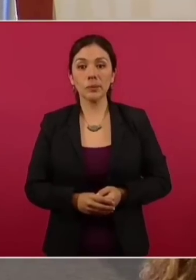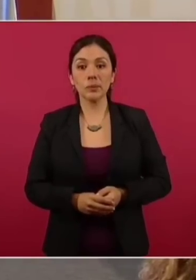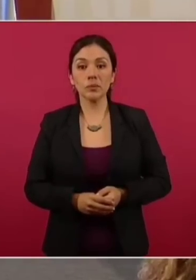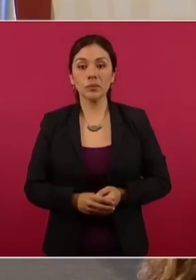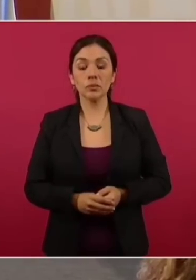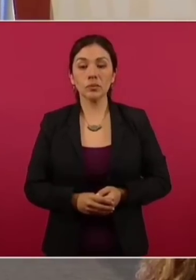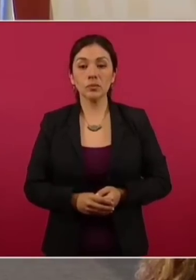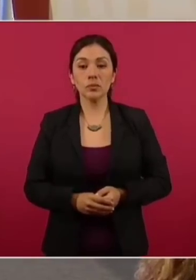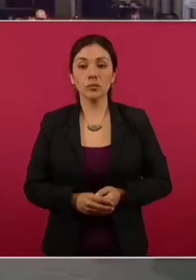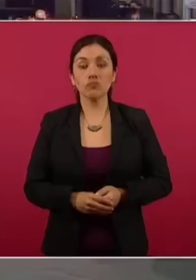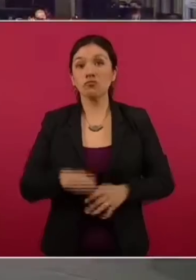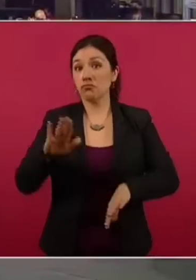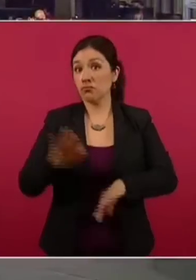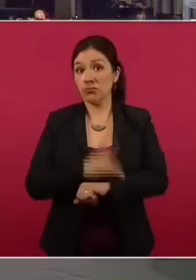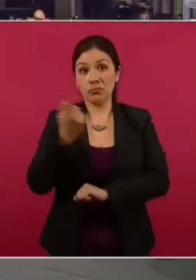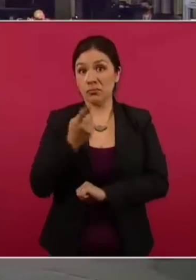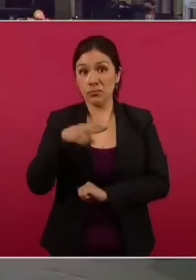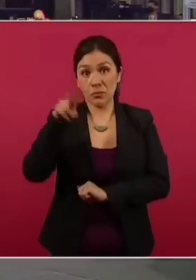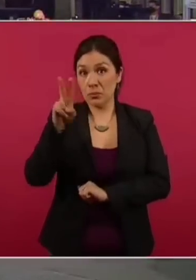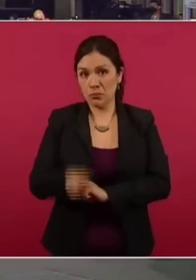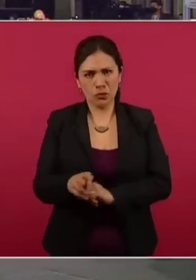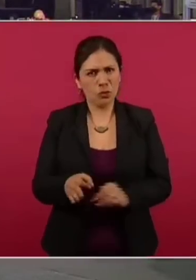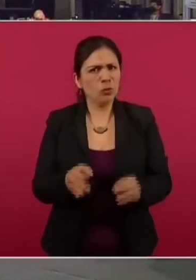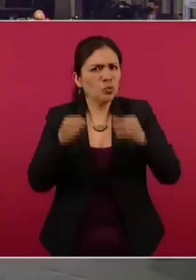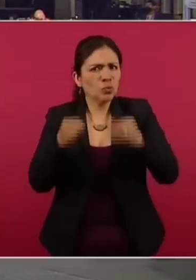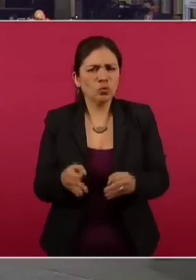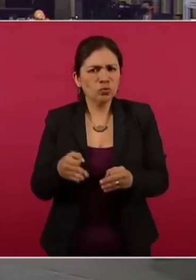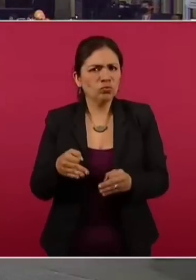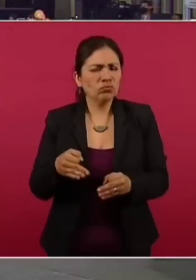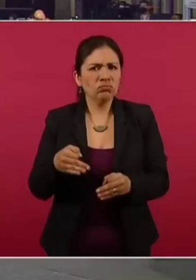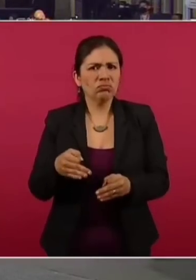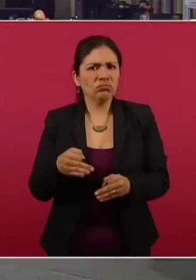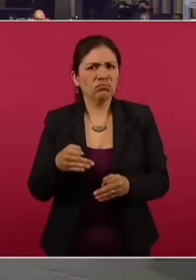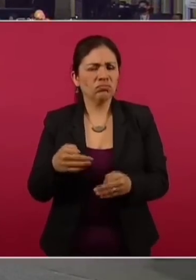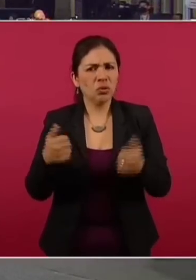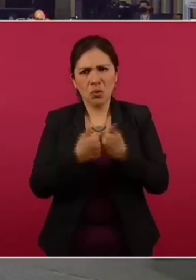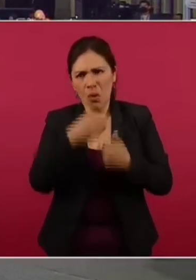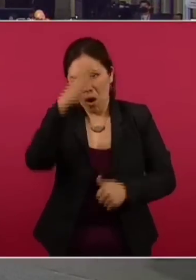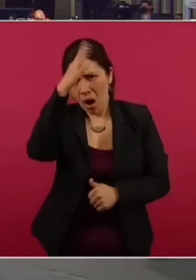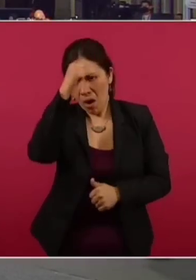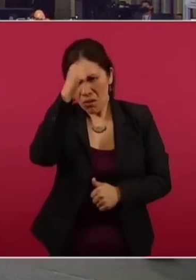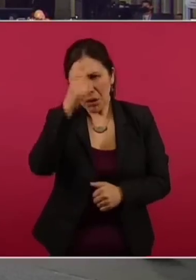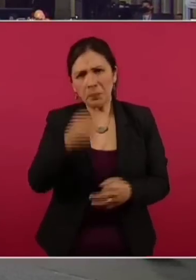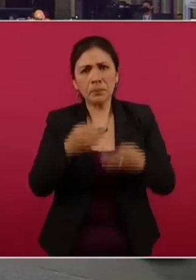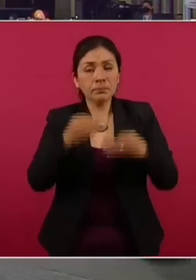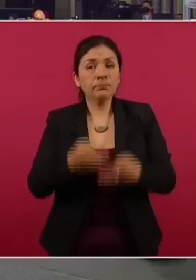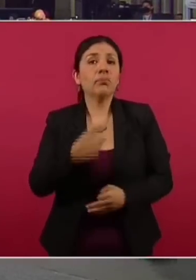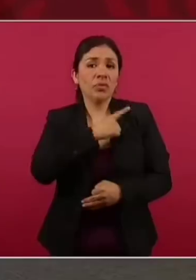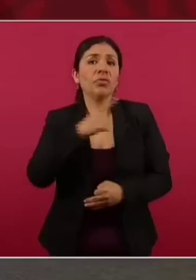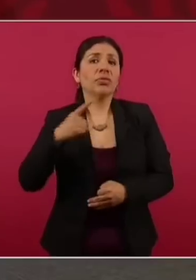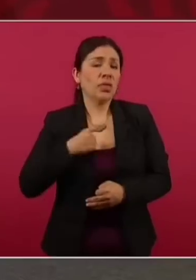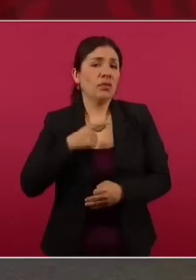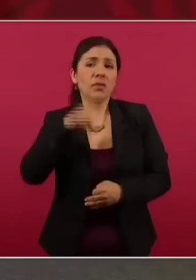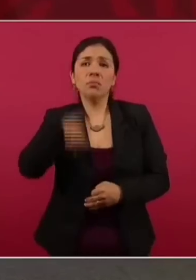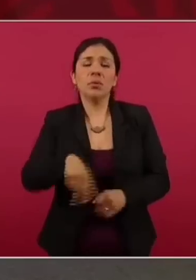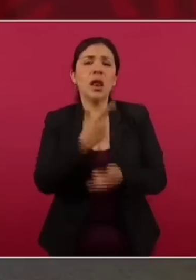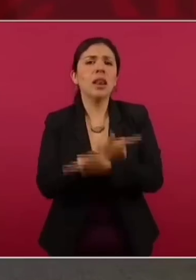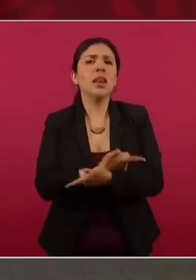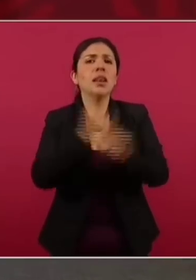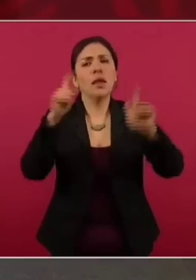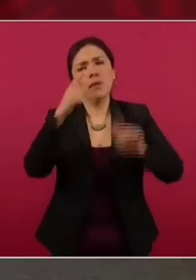Porque legal, legítimamente, tiene que haber libertad comercial,